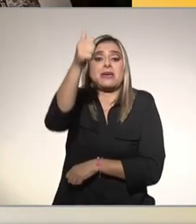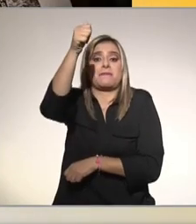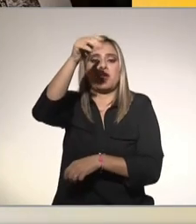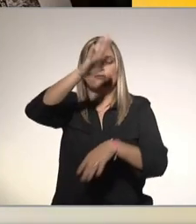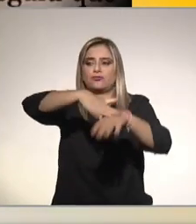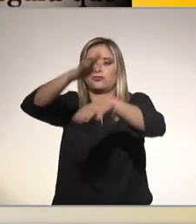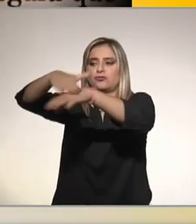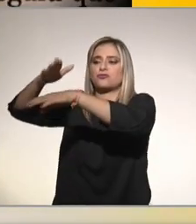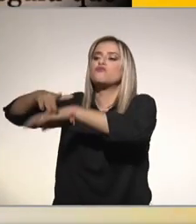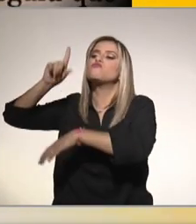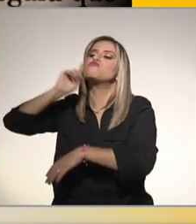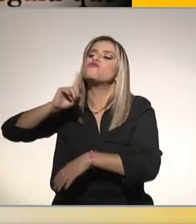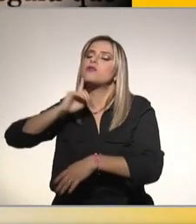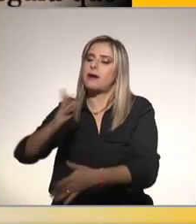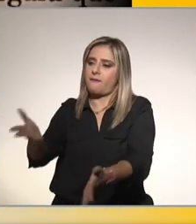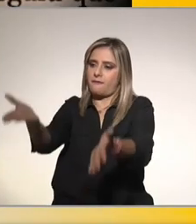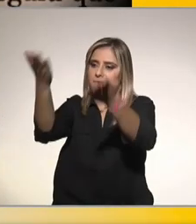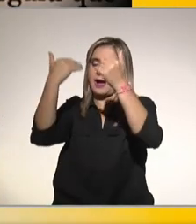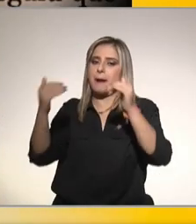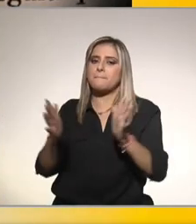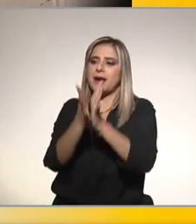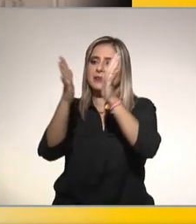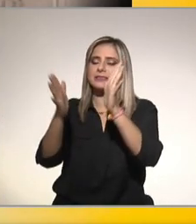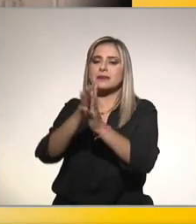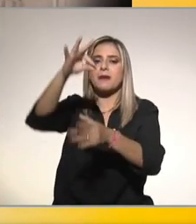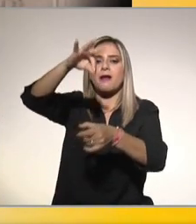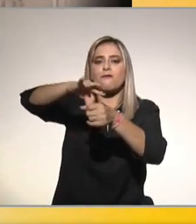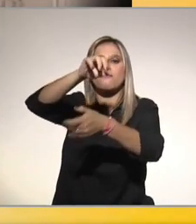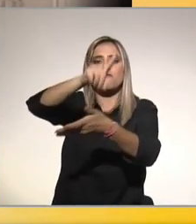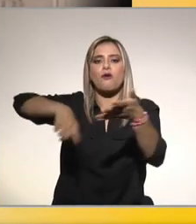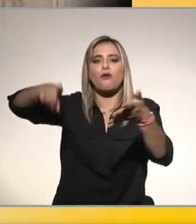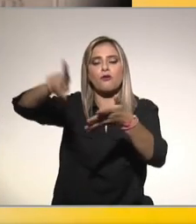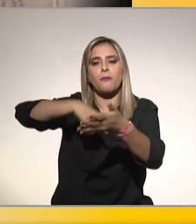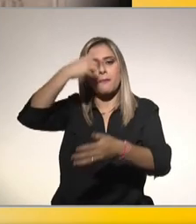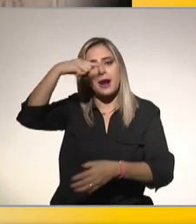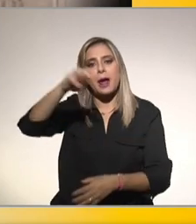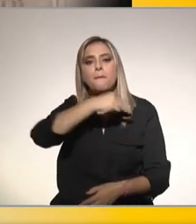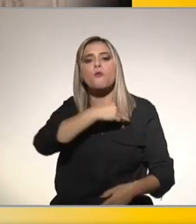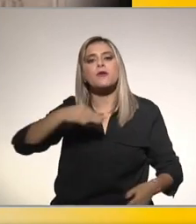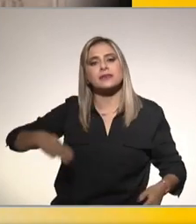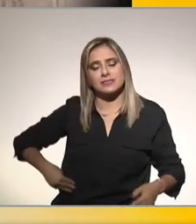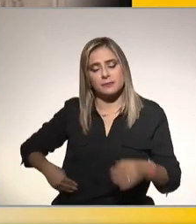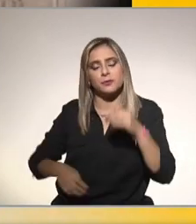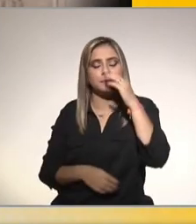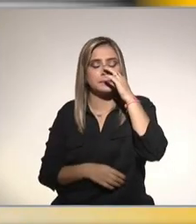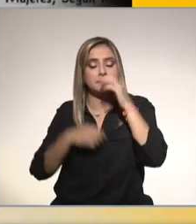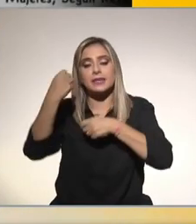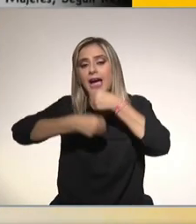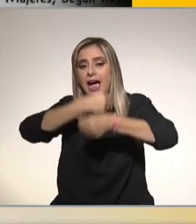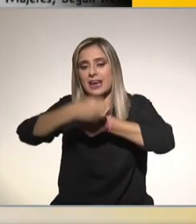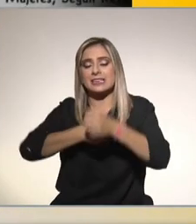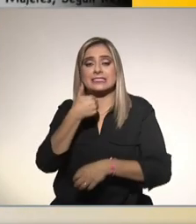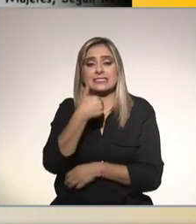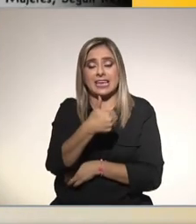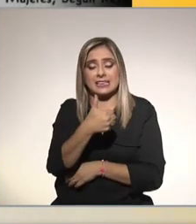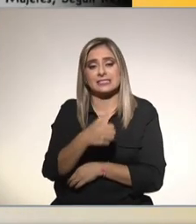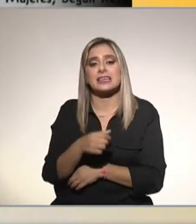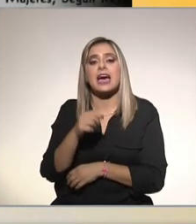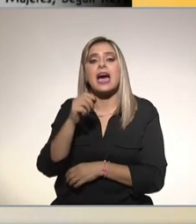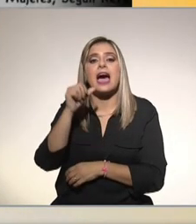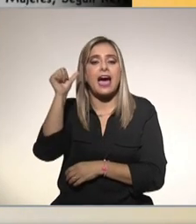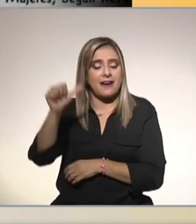convocaron a las mujeres a participar en elecciones municipales años después el 6 de abril de